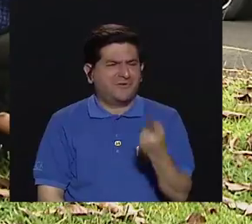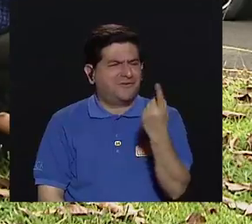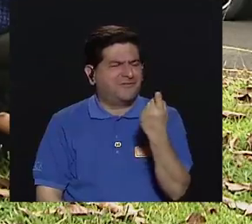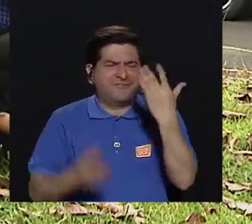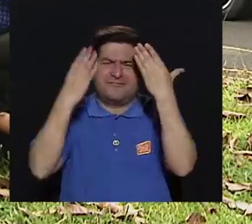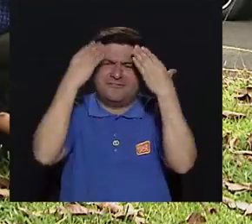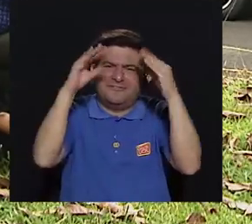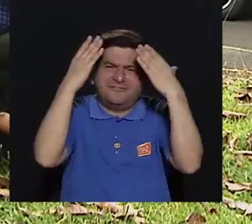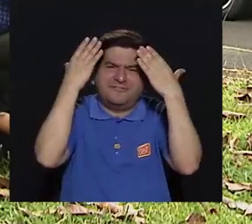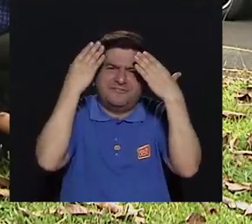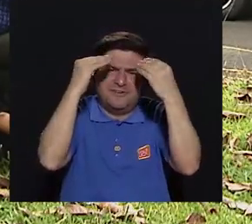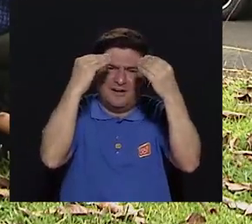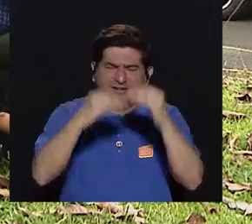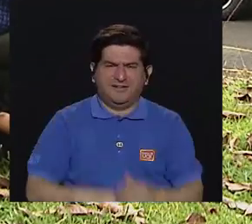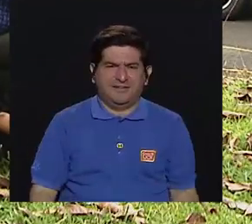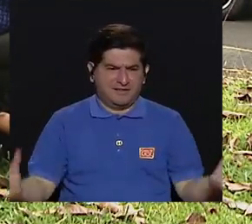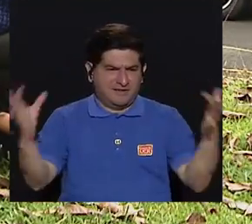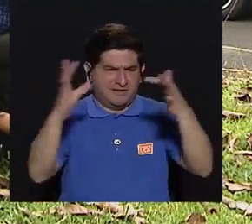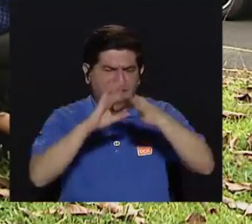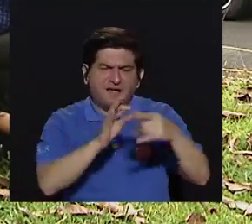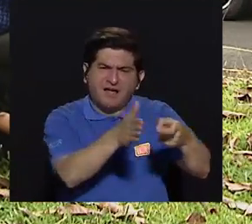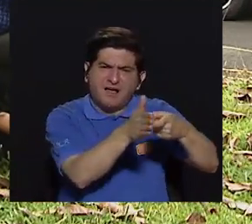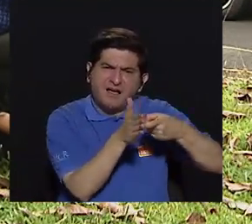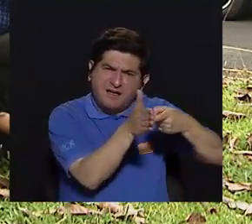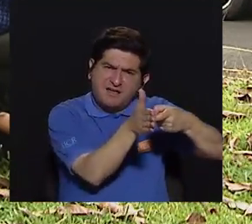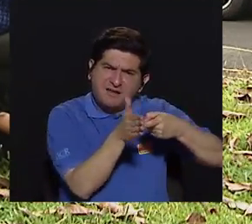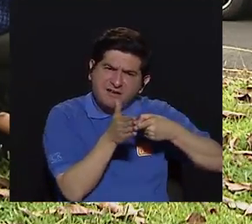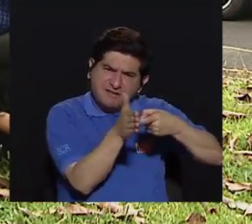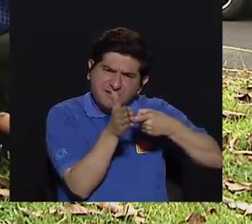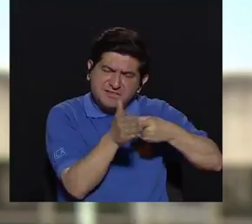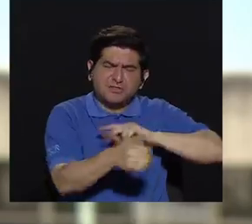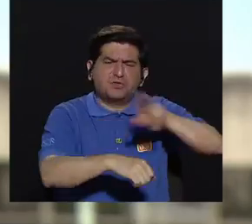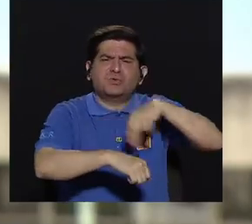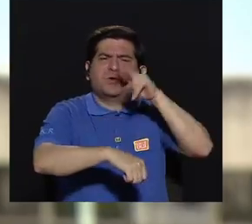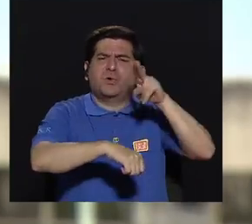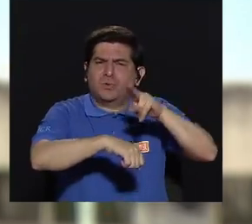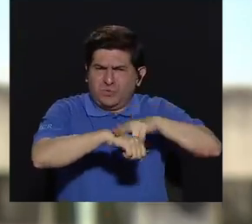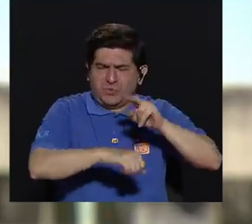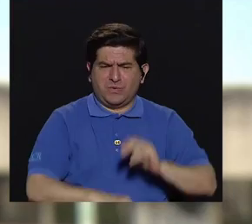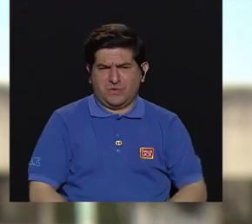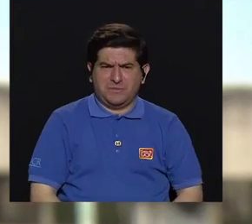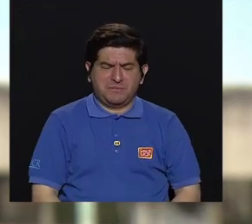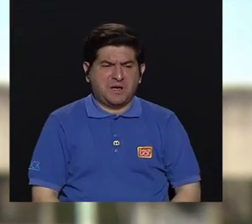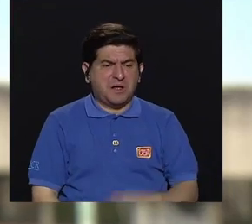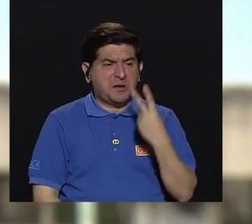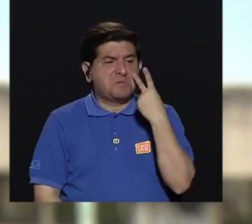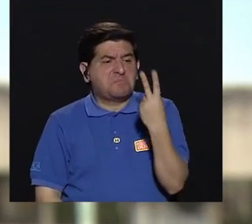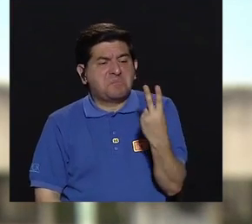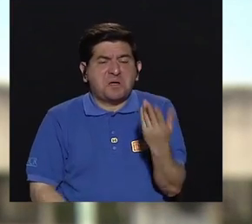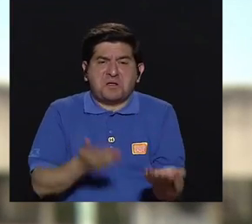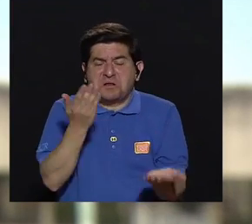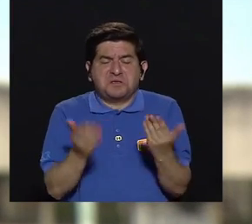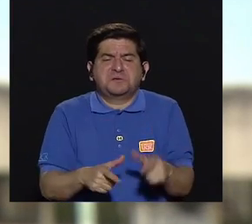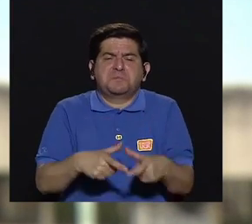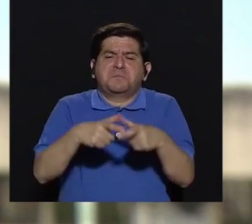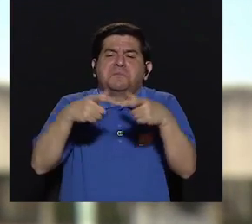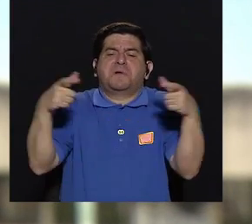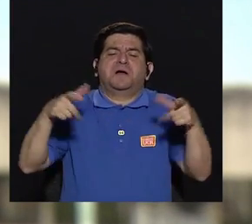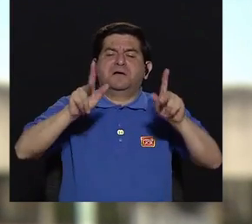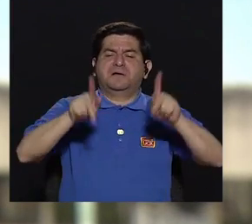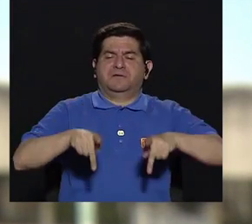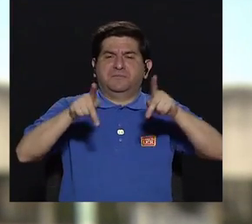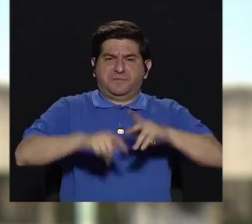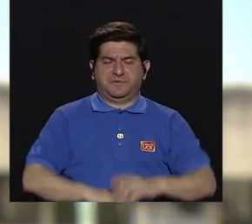información con respecto a los requisitos. Usualmente, de lo que se fijan, la